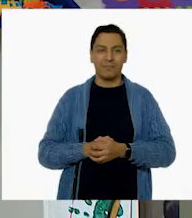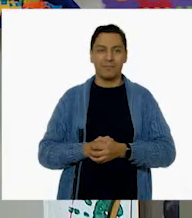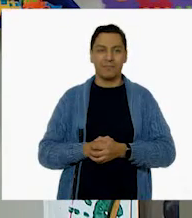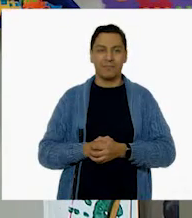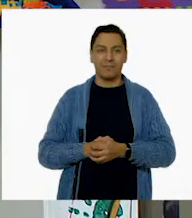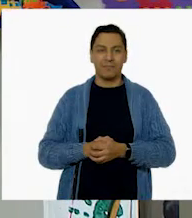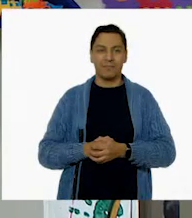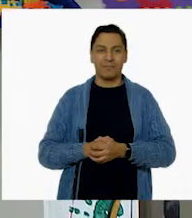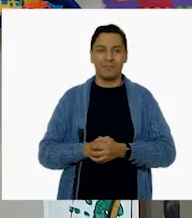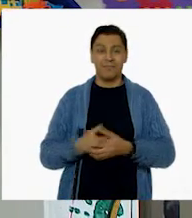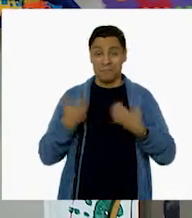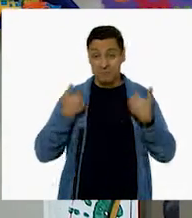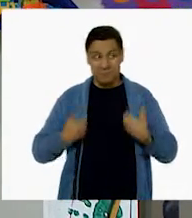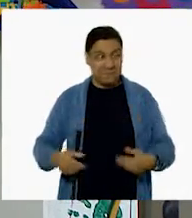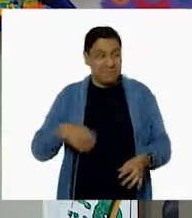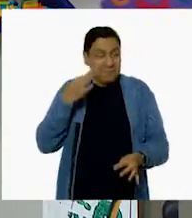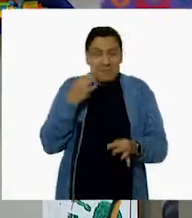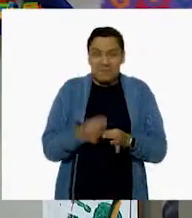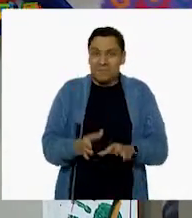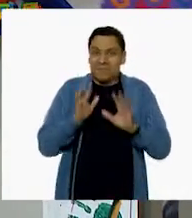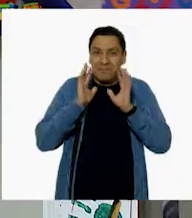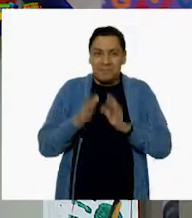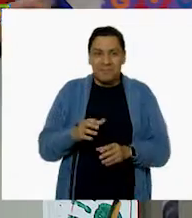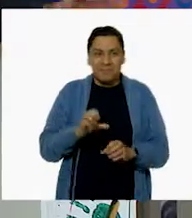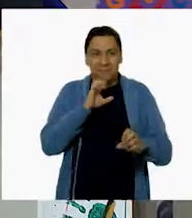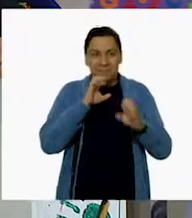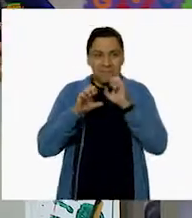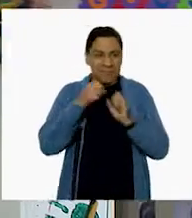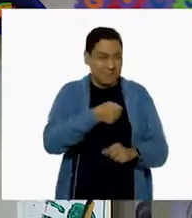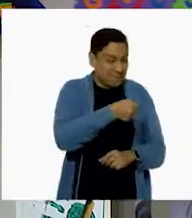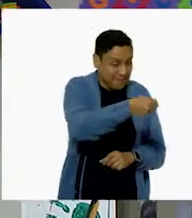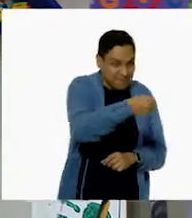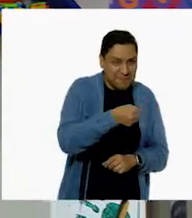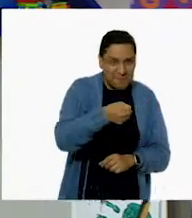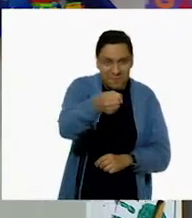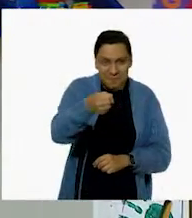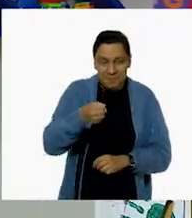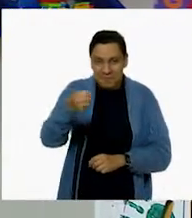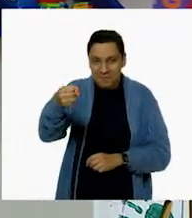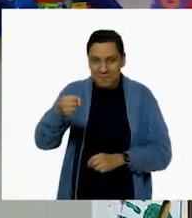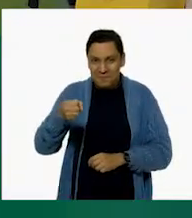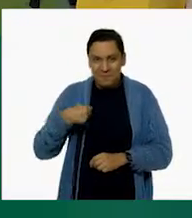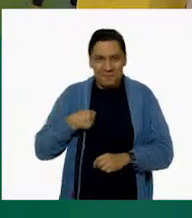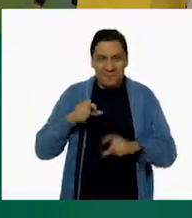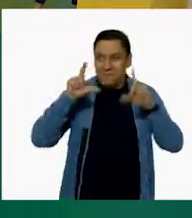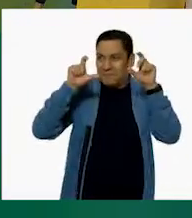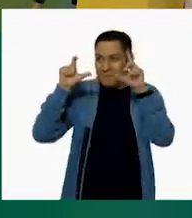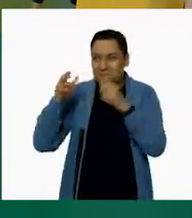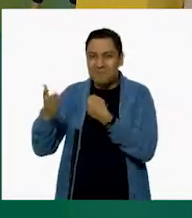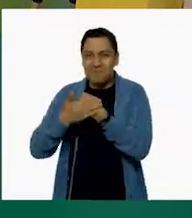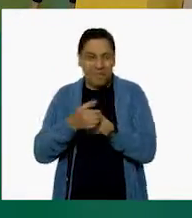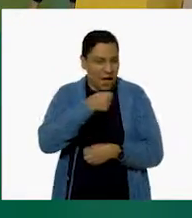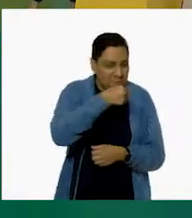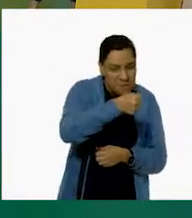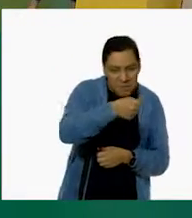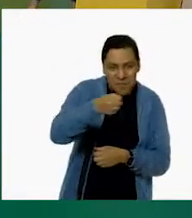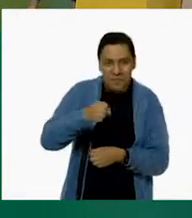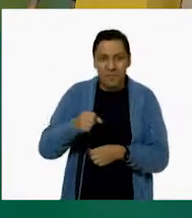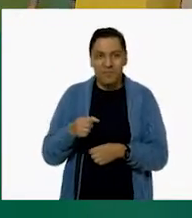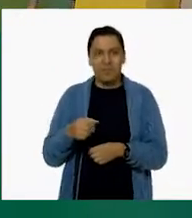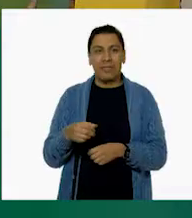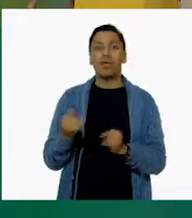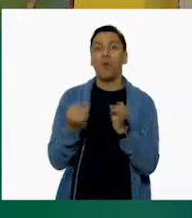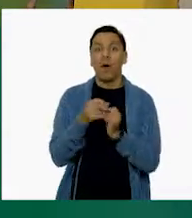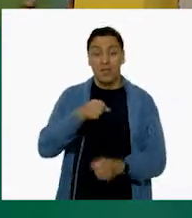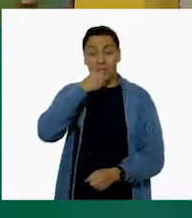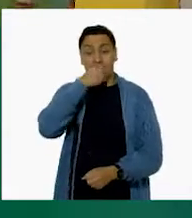Perfecto. Ahí estoy. ¿Qué tal, eh? ¿Qué tal me veo? Ahora sí parezco un reportero. Estoy un poco atorado, pero ahorita me acompaño. Y le voy a dar su micrófono